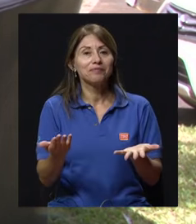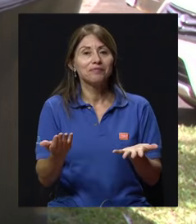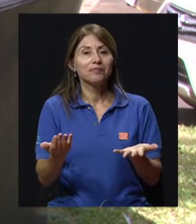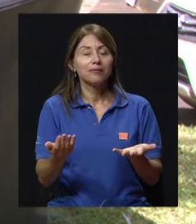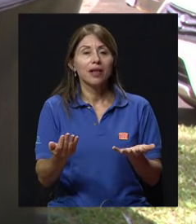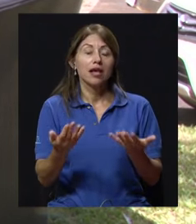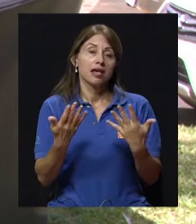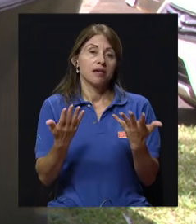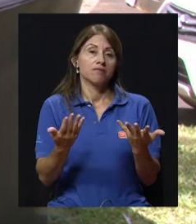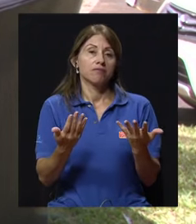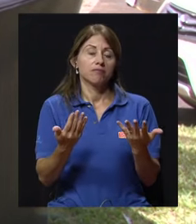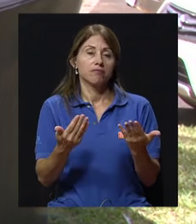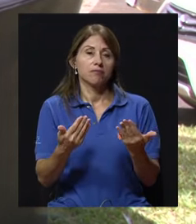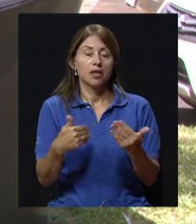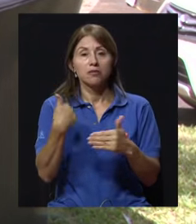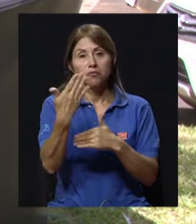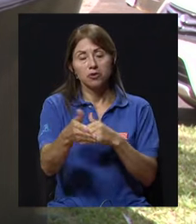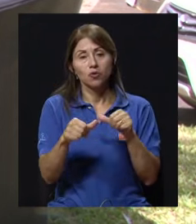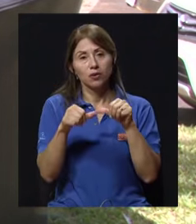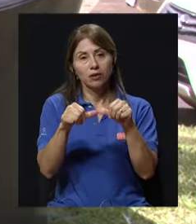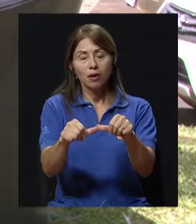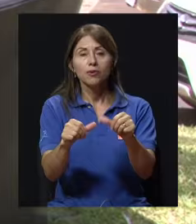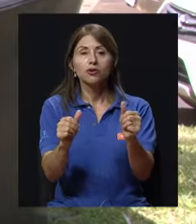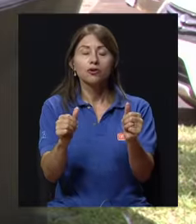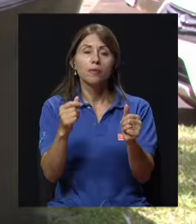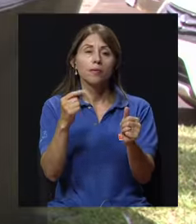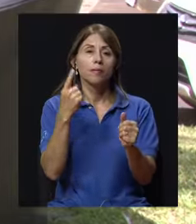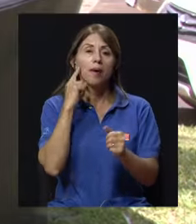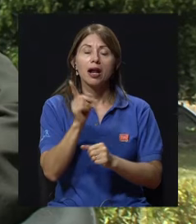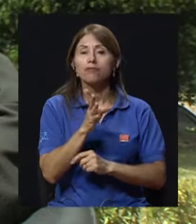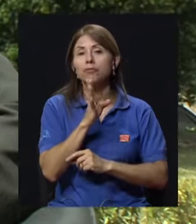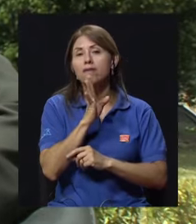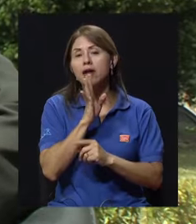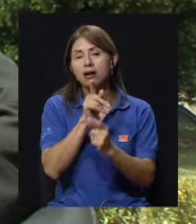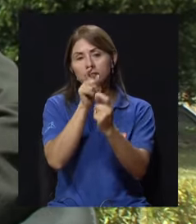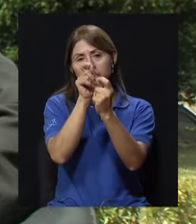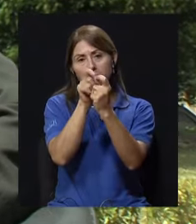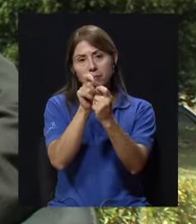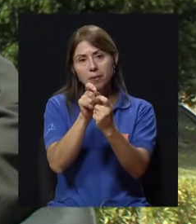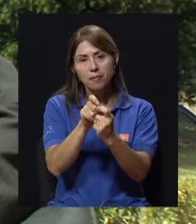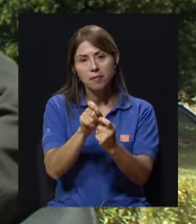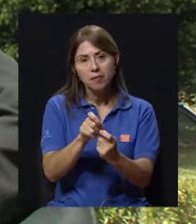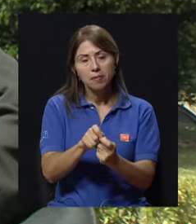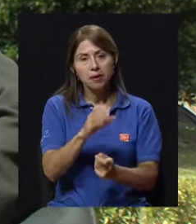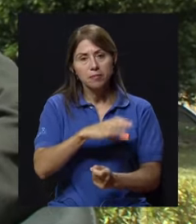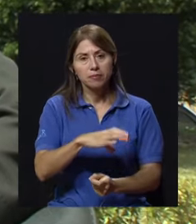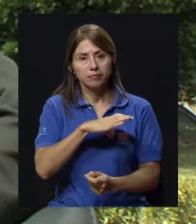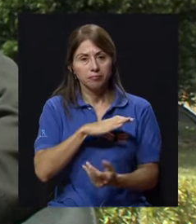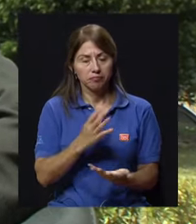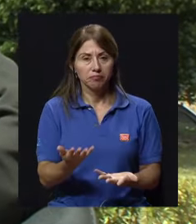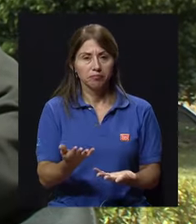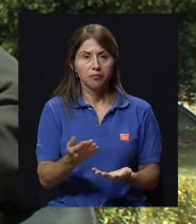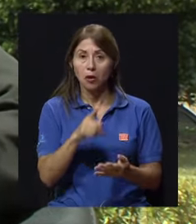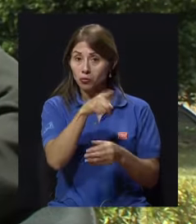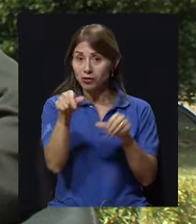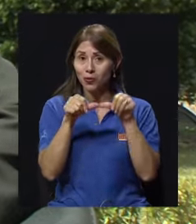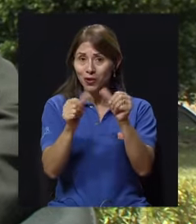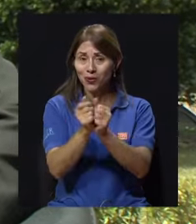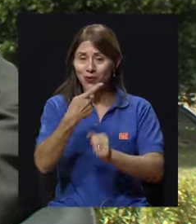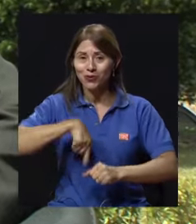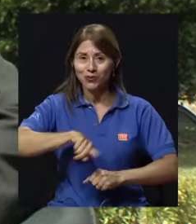momento que me están pidiendo. Realizarla y regresamos para seguir detallando estos aspectos.